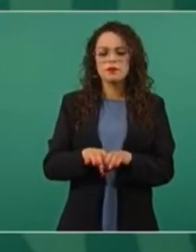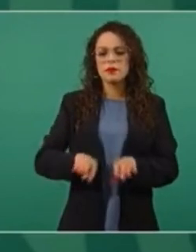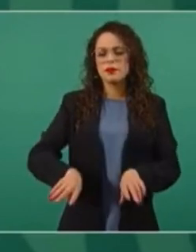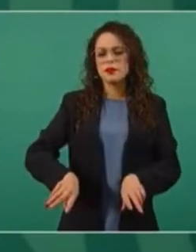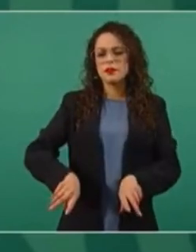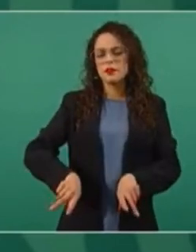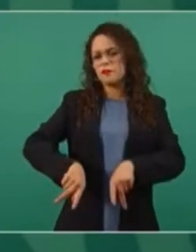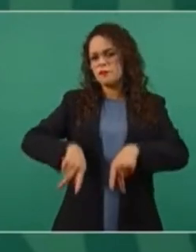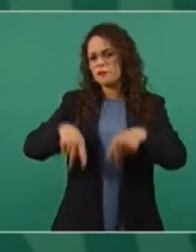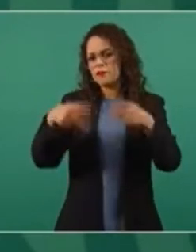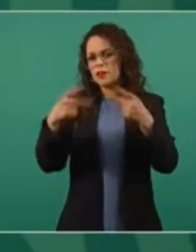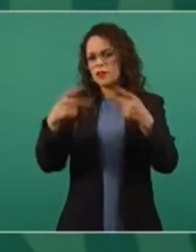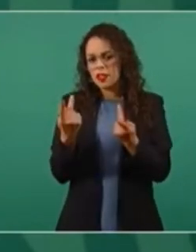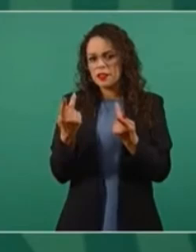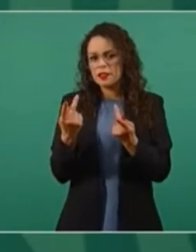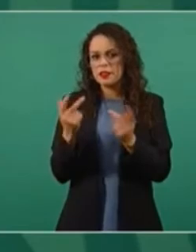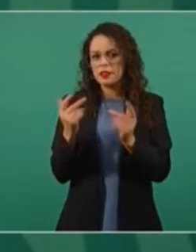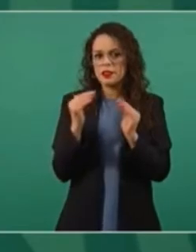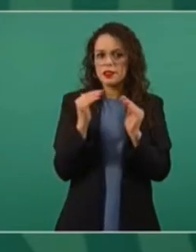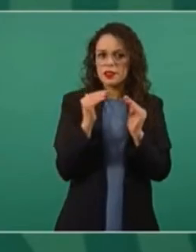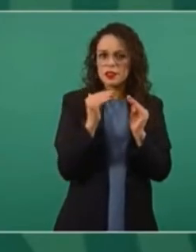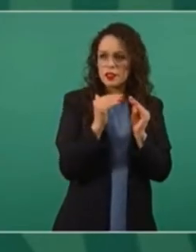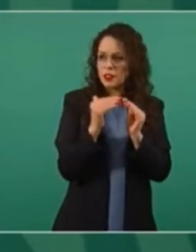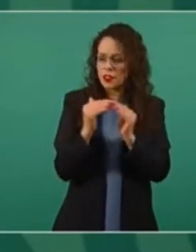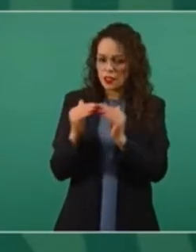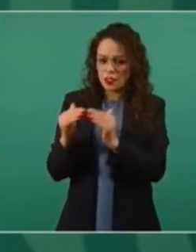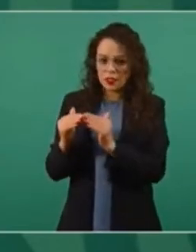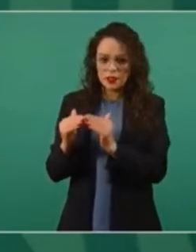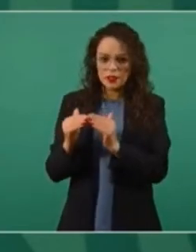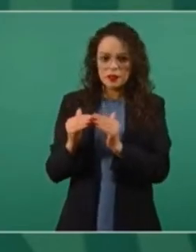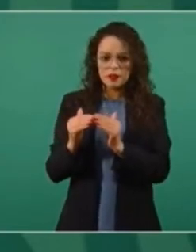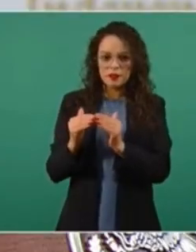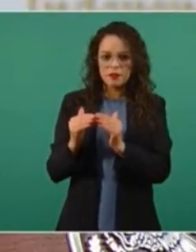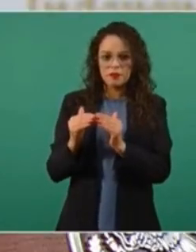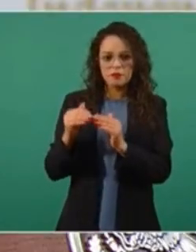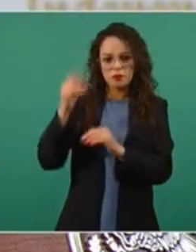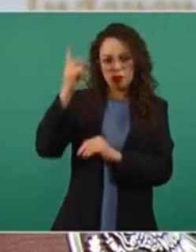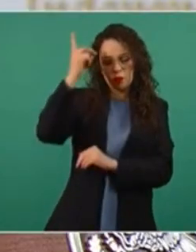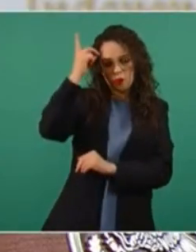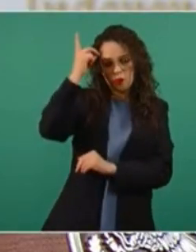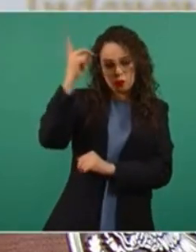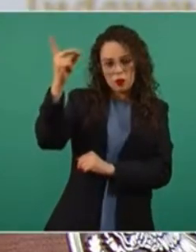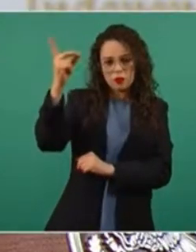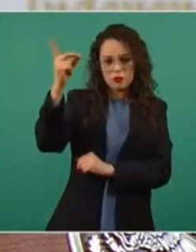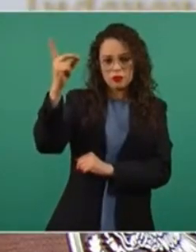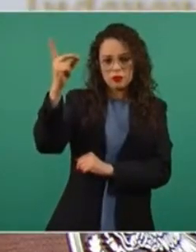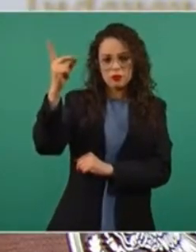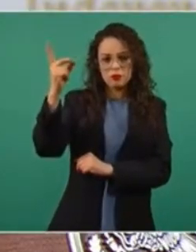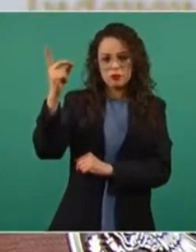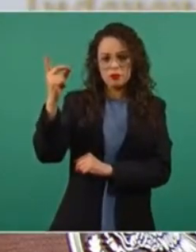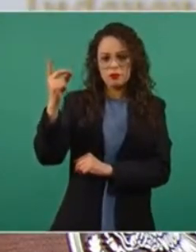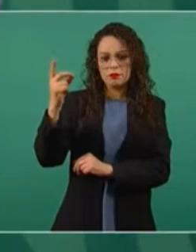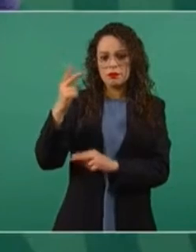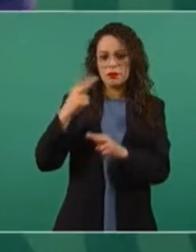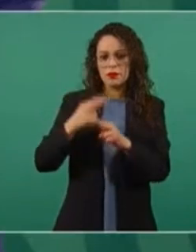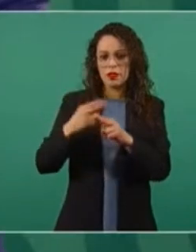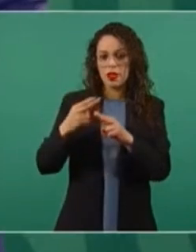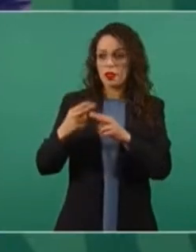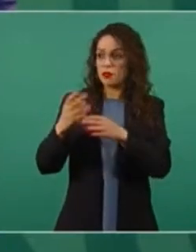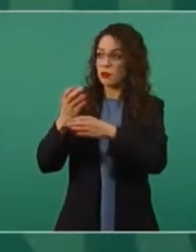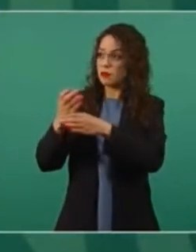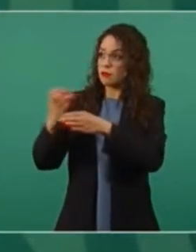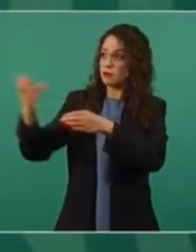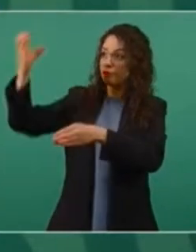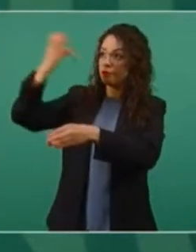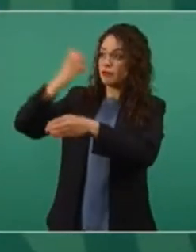residencias, hasta un palco que tenía